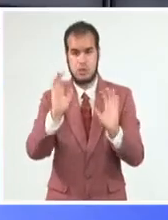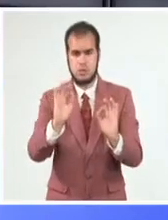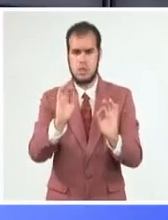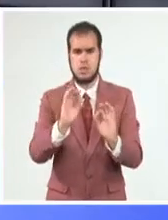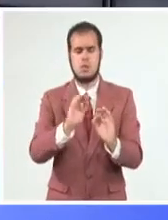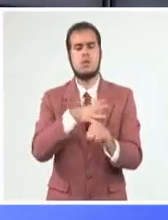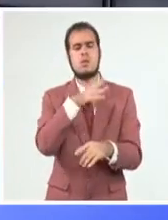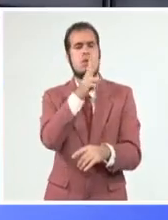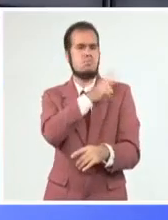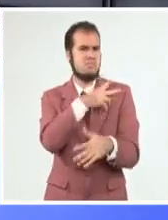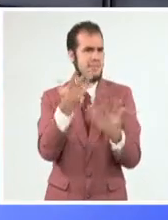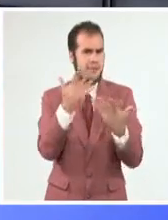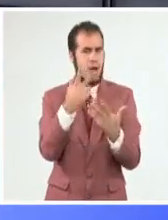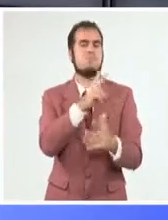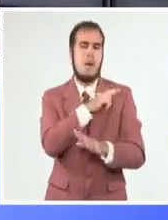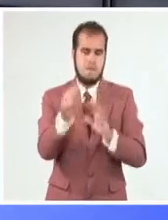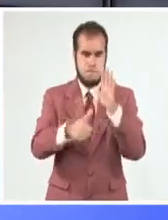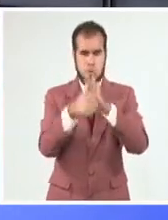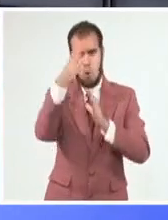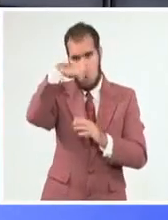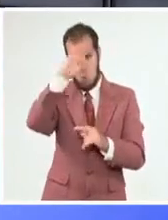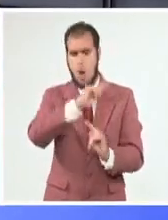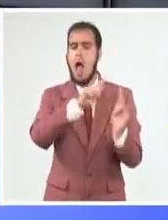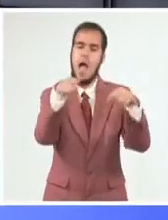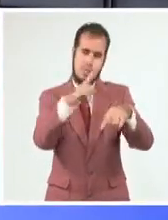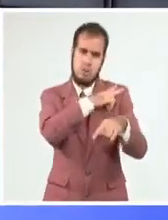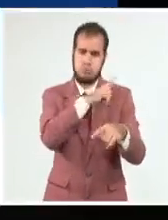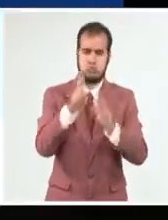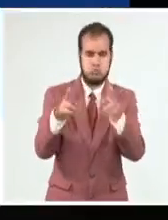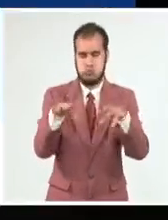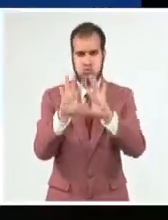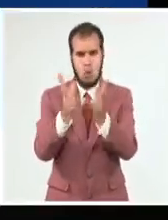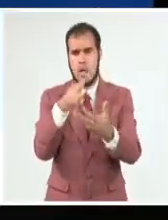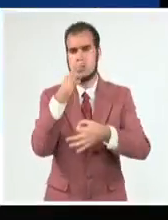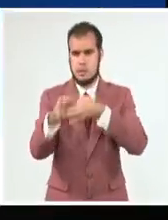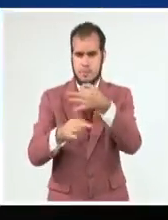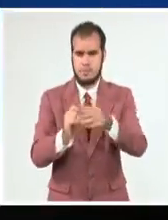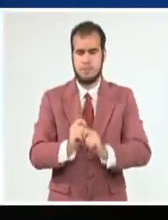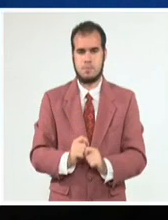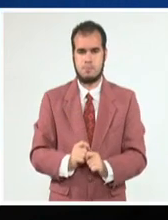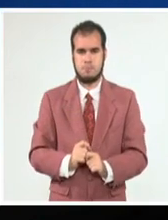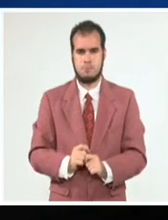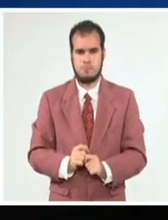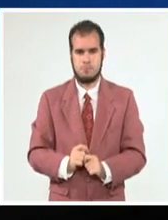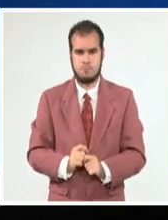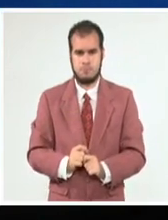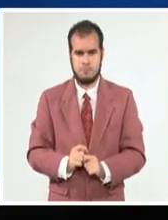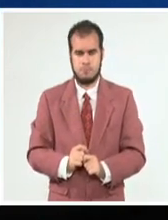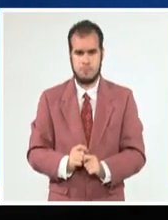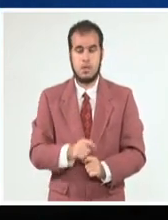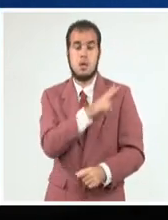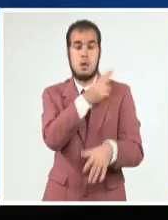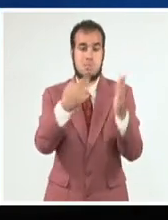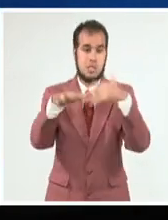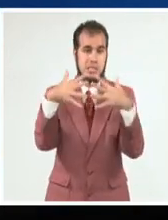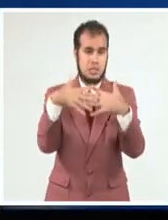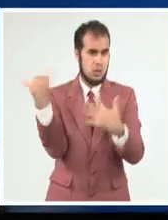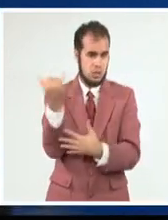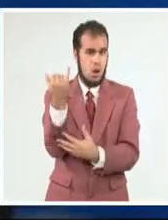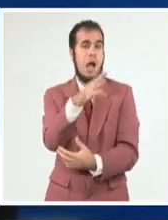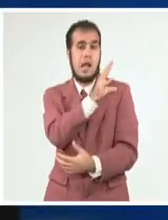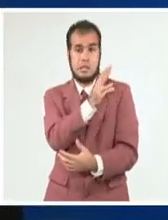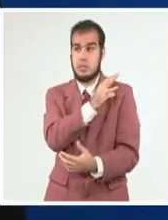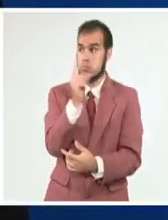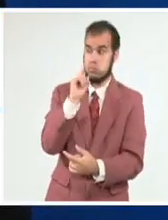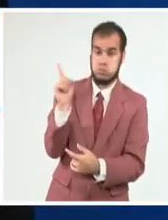primer secretario y presidente de la República, Miguel Díaz Canel Bermúdez. El miembro del Buró Político y Ministro de Relaciones Exteriores, Bruno Rodríguez